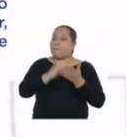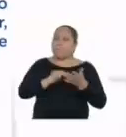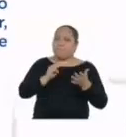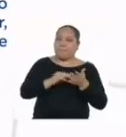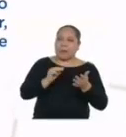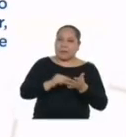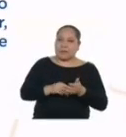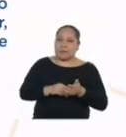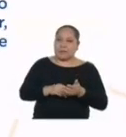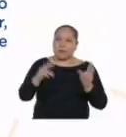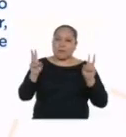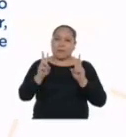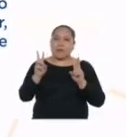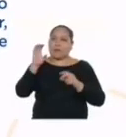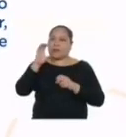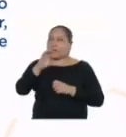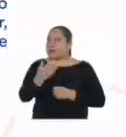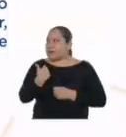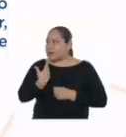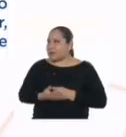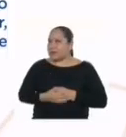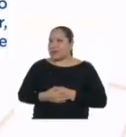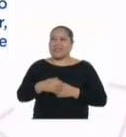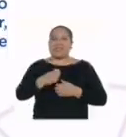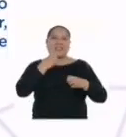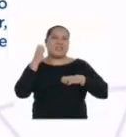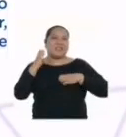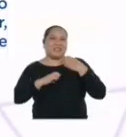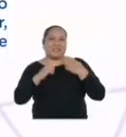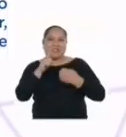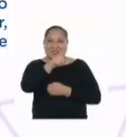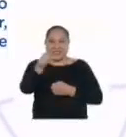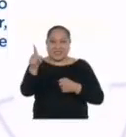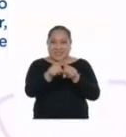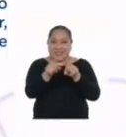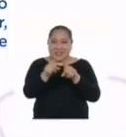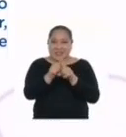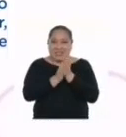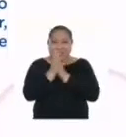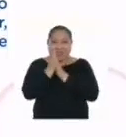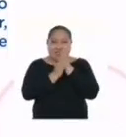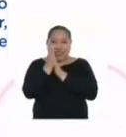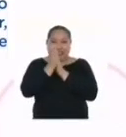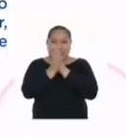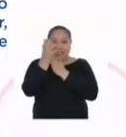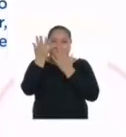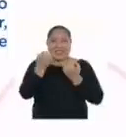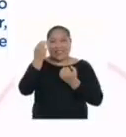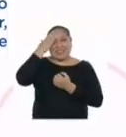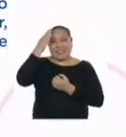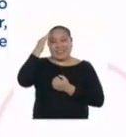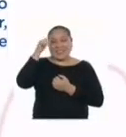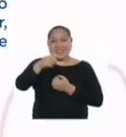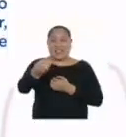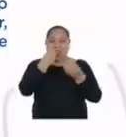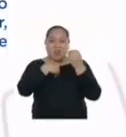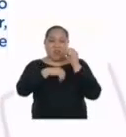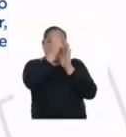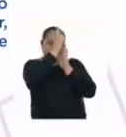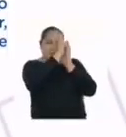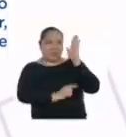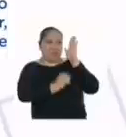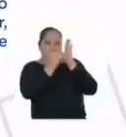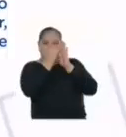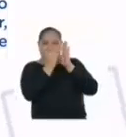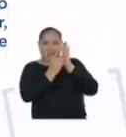proporción de vitamina C que contiene. ¡Qué emoción! ¿Ustedes también están con ansia de saber si los alimentos que anotaron en su lista